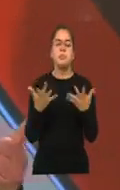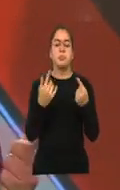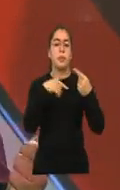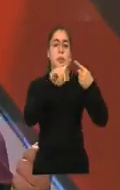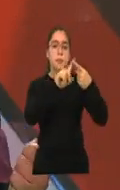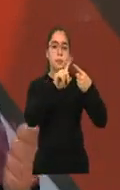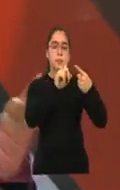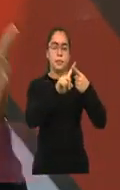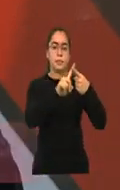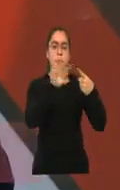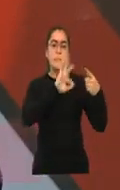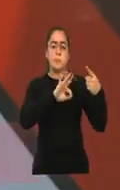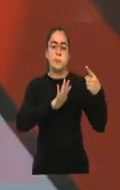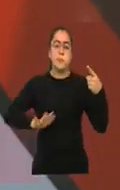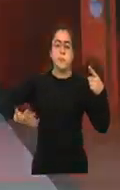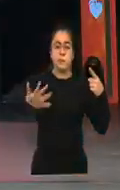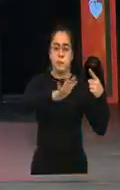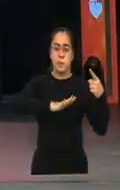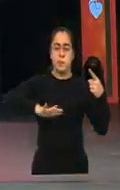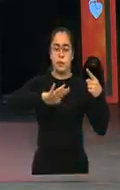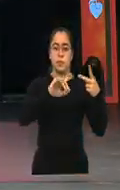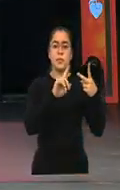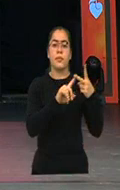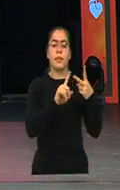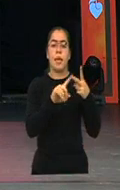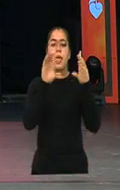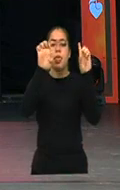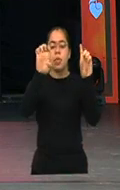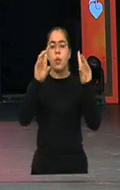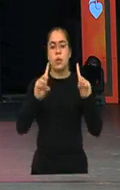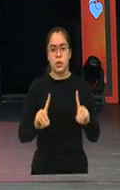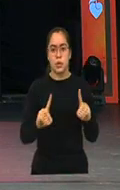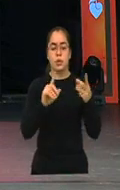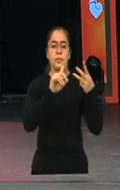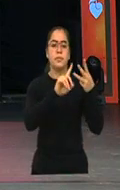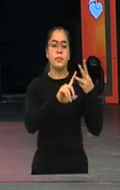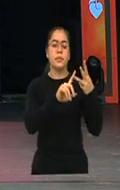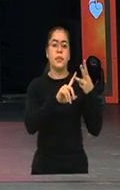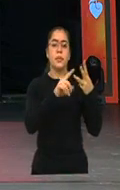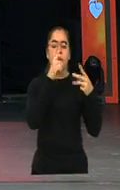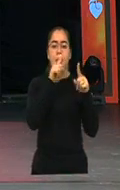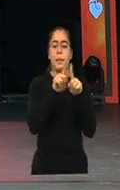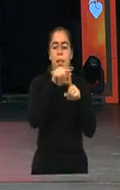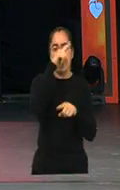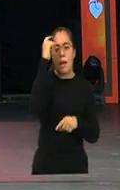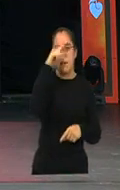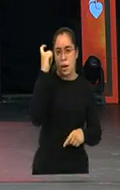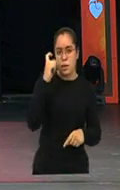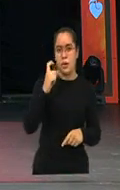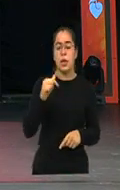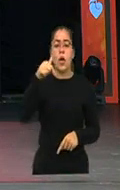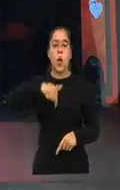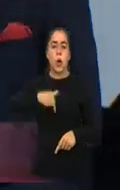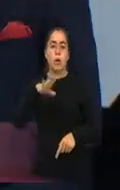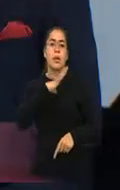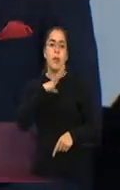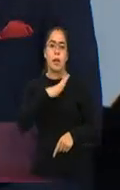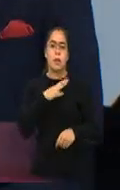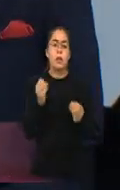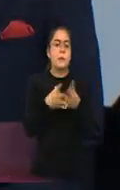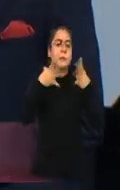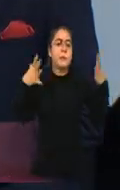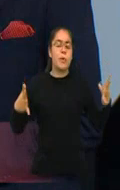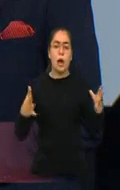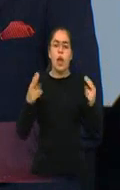esparcimiento, el ámbito de la educación y el ámbito del trabajo. Y hoy tenemos una gran noticia